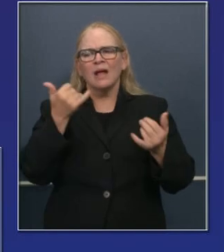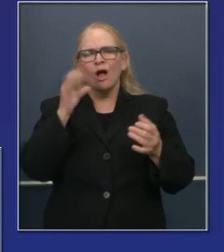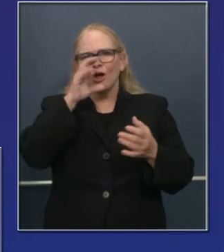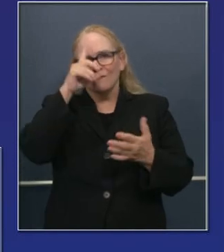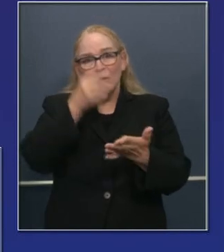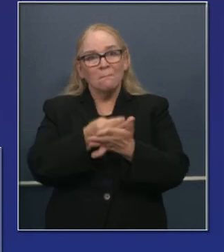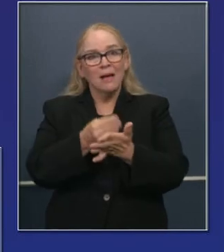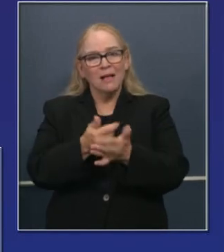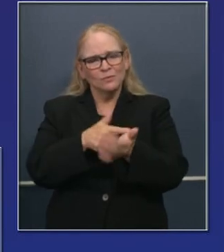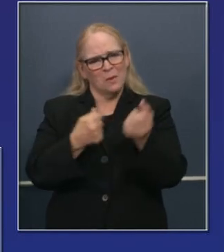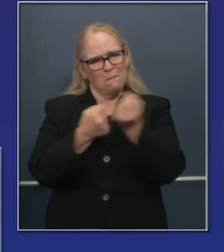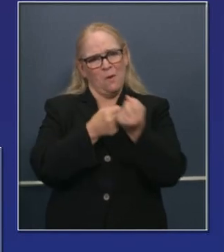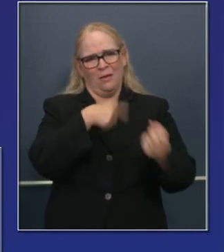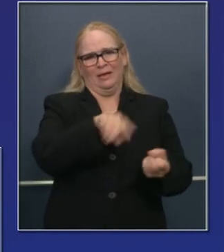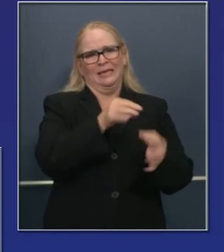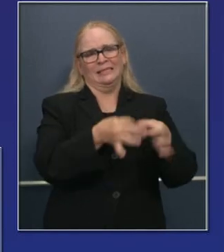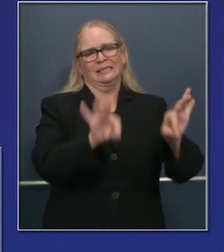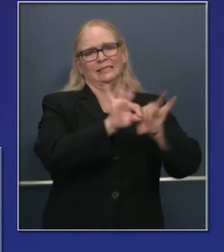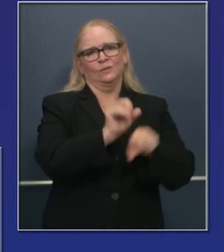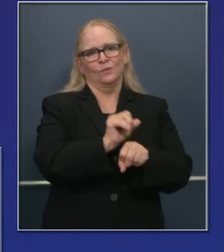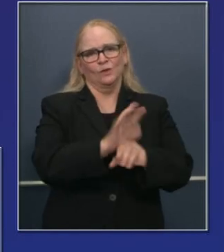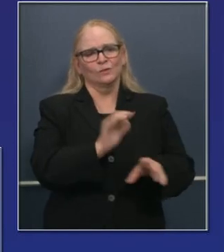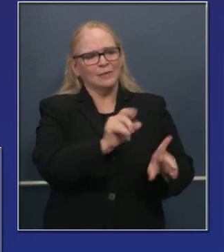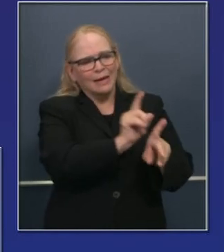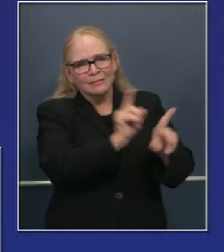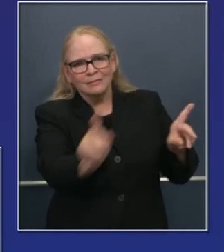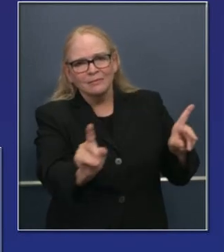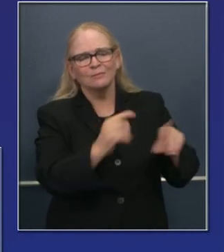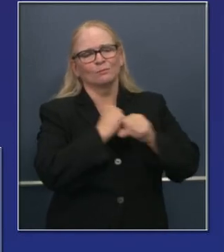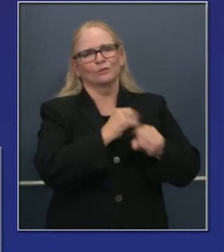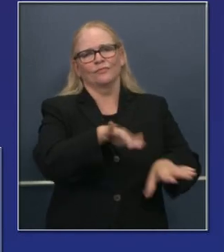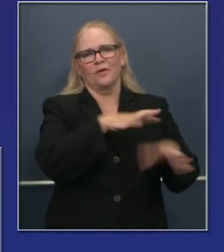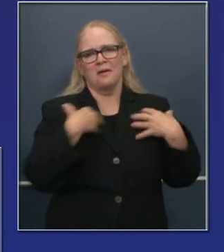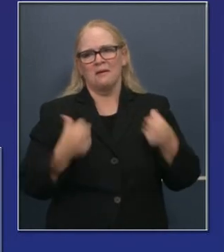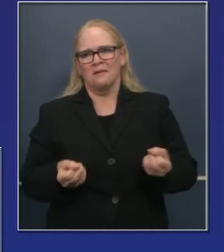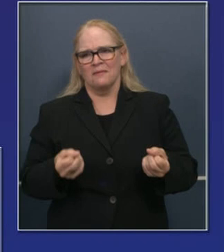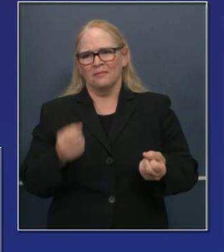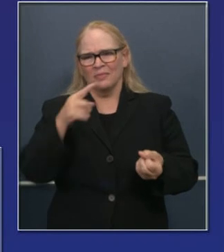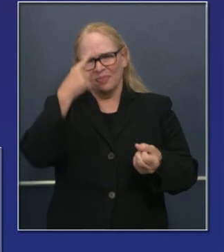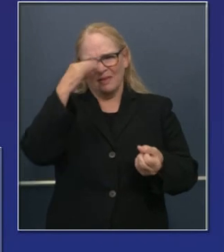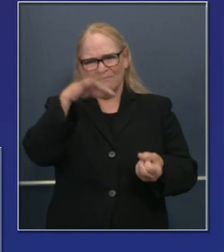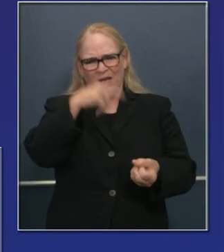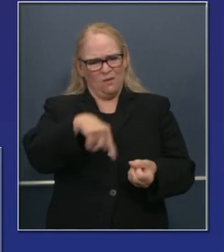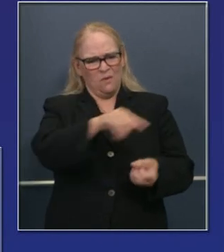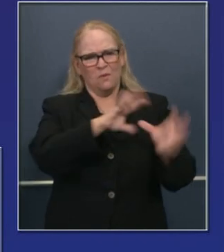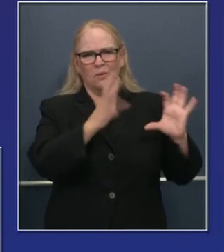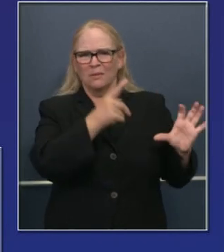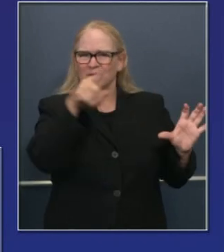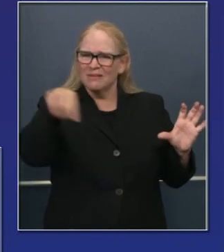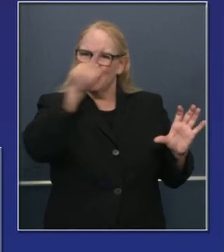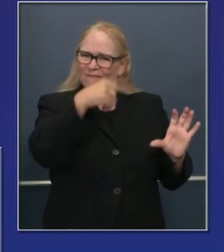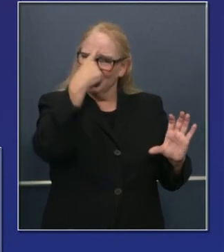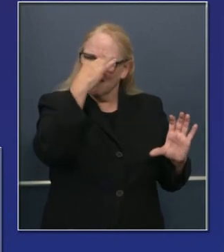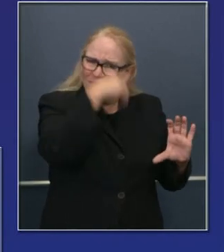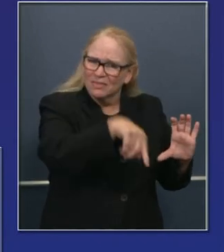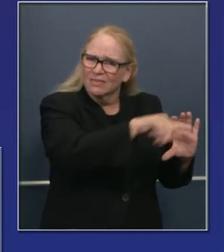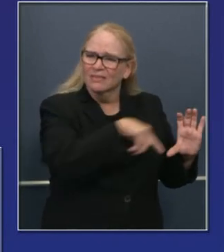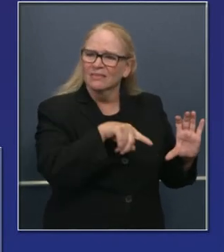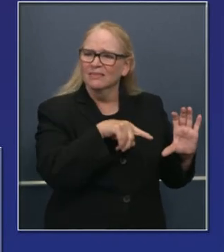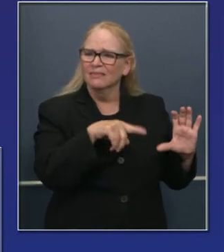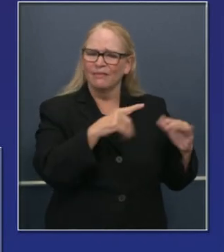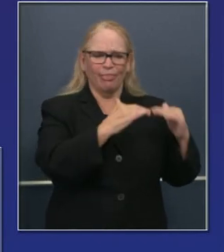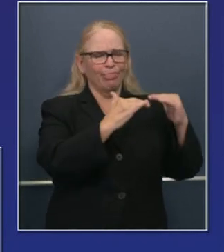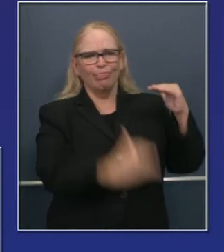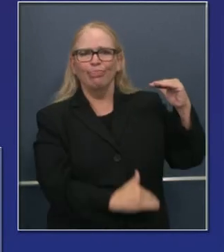esfuerzos a través del lente de competencia cultural, a través del lente por el cual tenemos que mirar en relación a esta crisis.